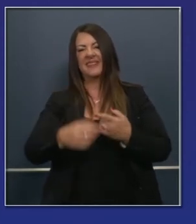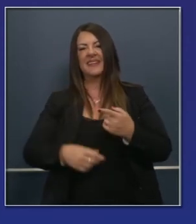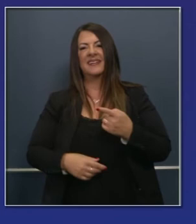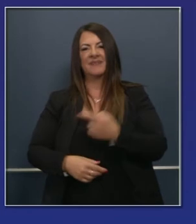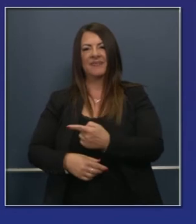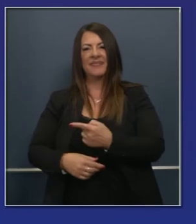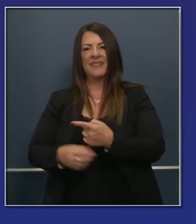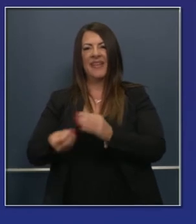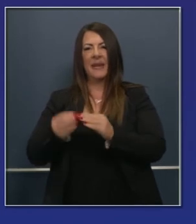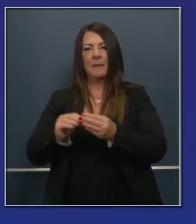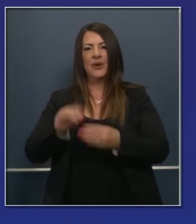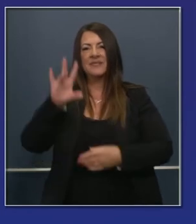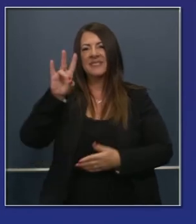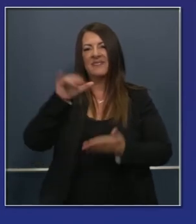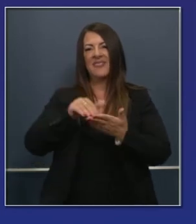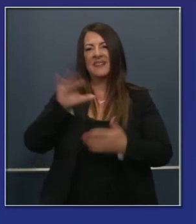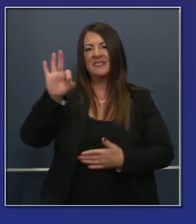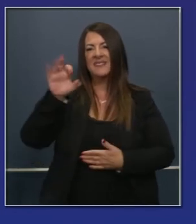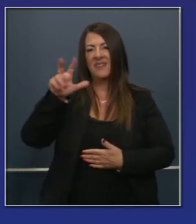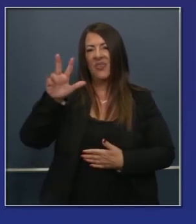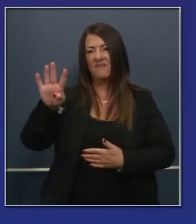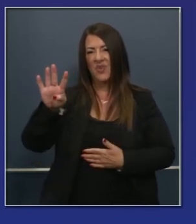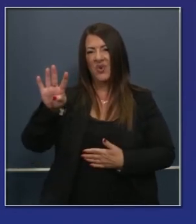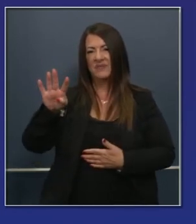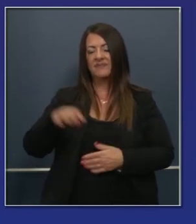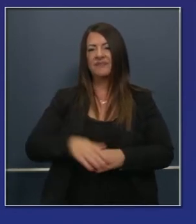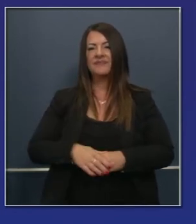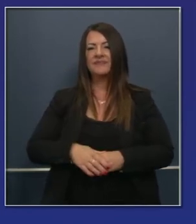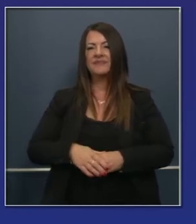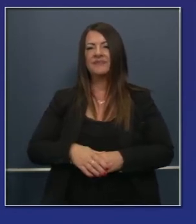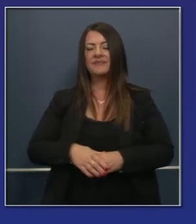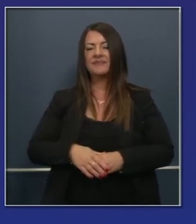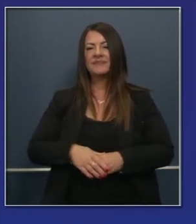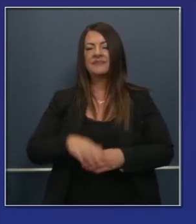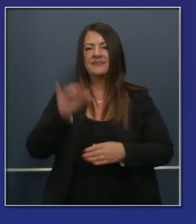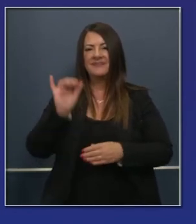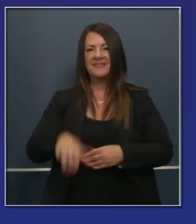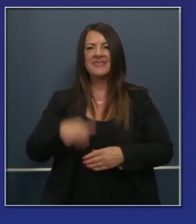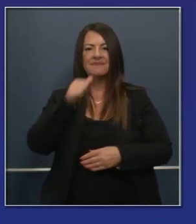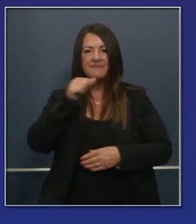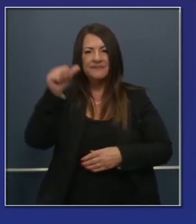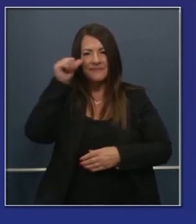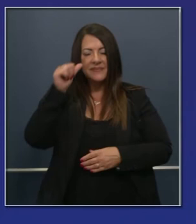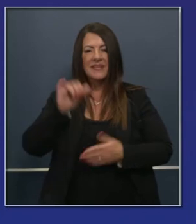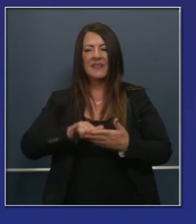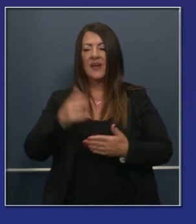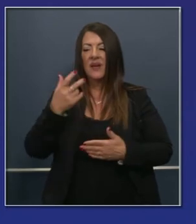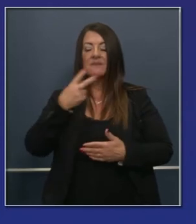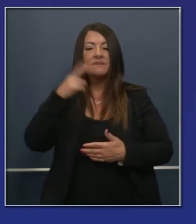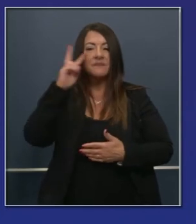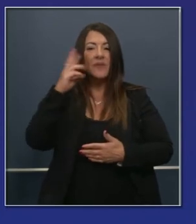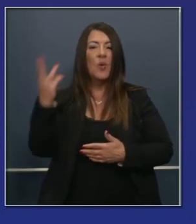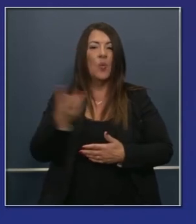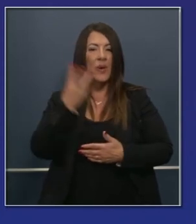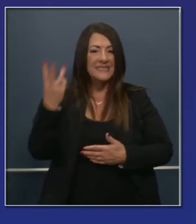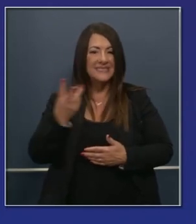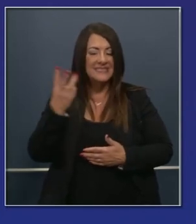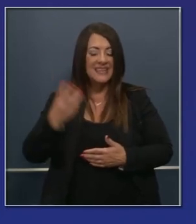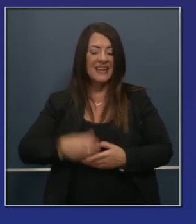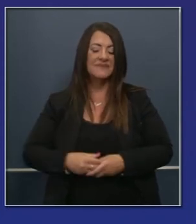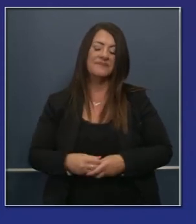,934 y así fue el miércoles. Al igual que el miércoles, antes de que anoten ese número,